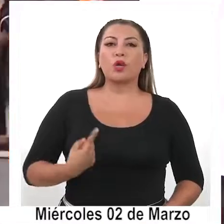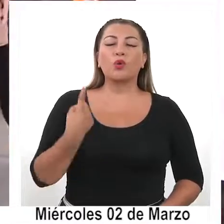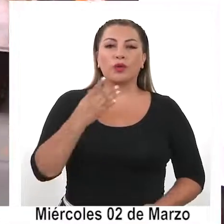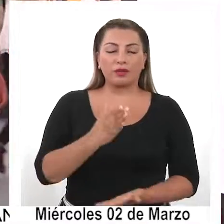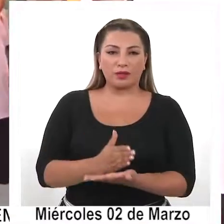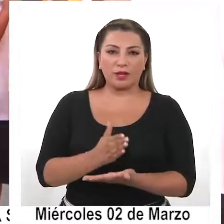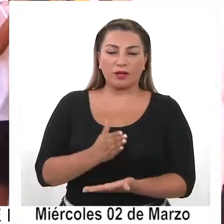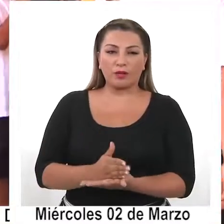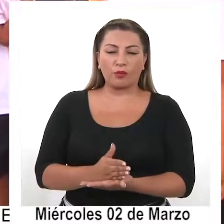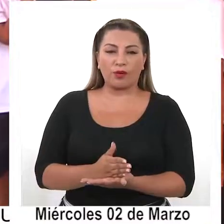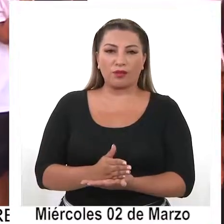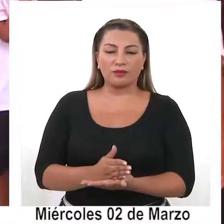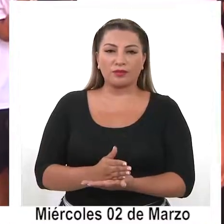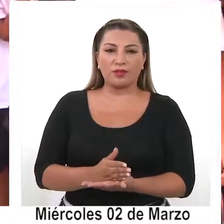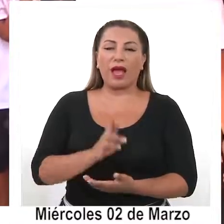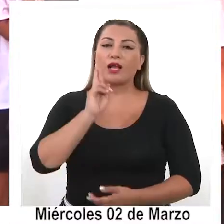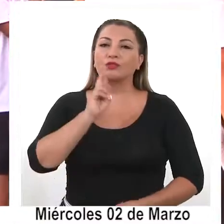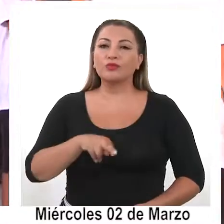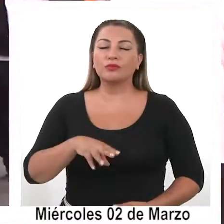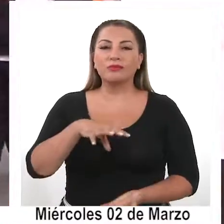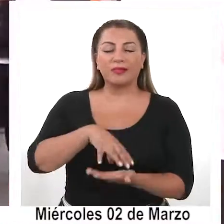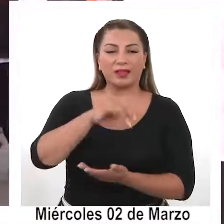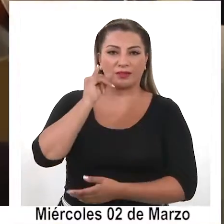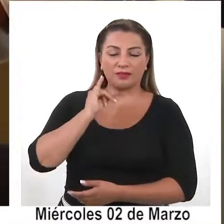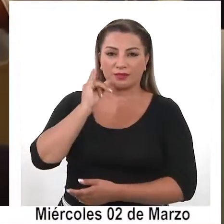colegio al sur de Iquique.